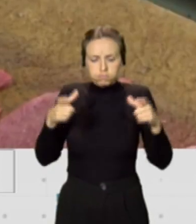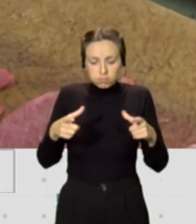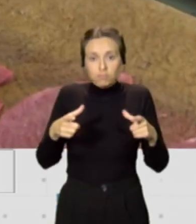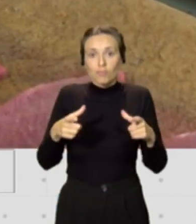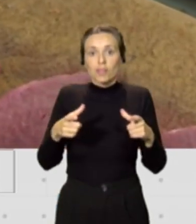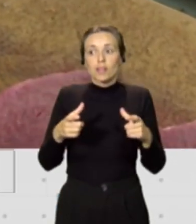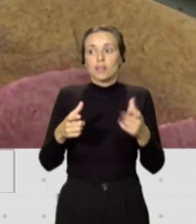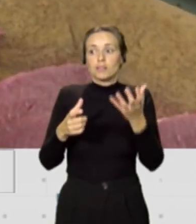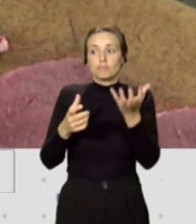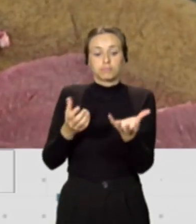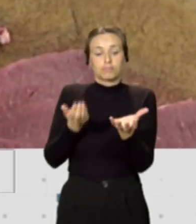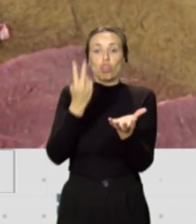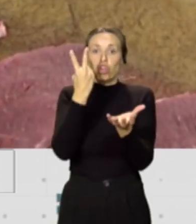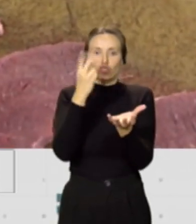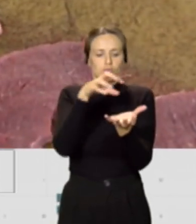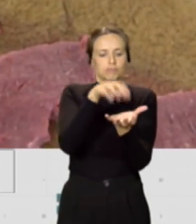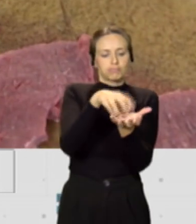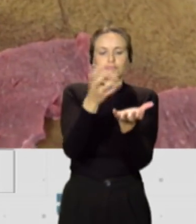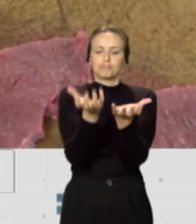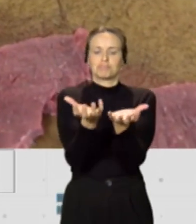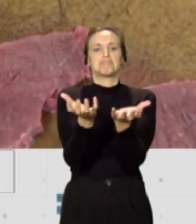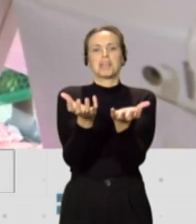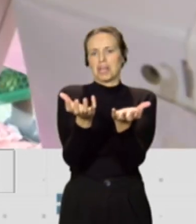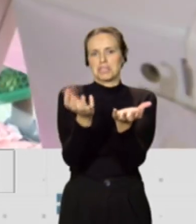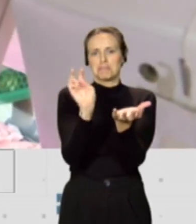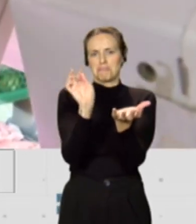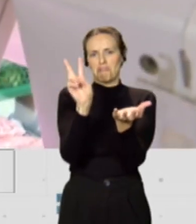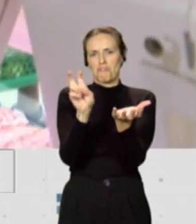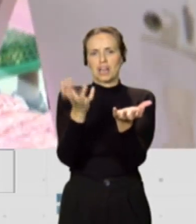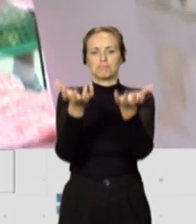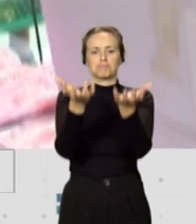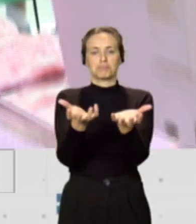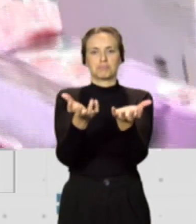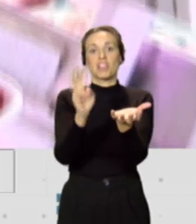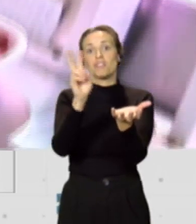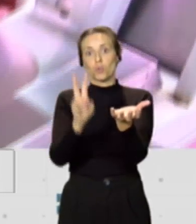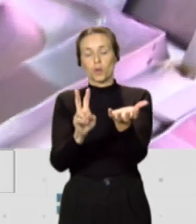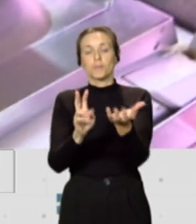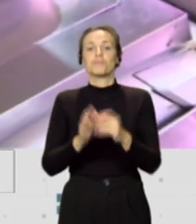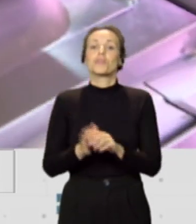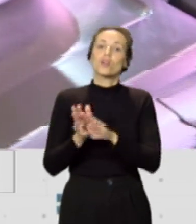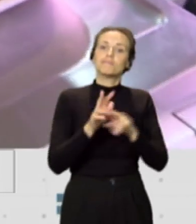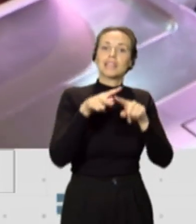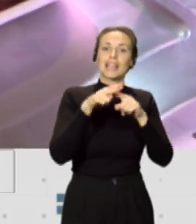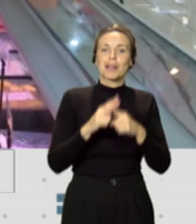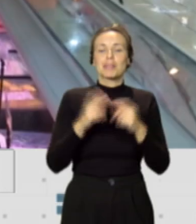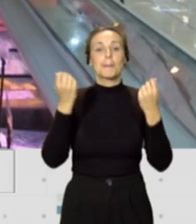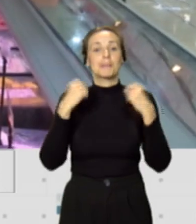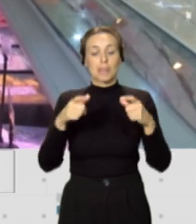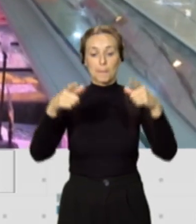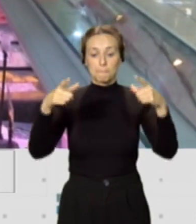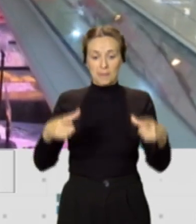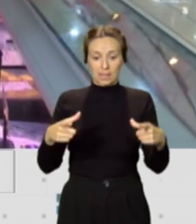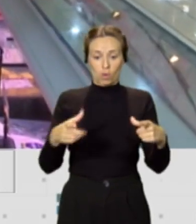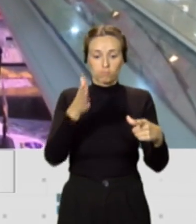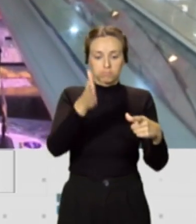dos cuencos de una mano. mayor. Exacto. Utilizamos también, mostramos una herramienta práctica que es el método del plato. Divide el